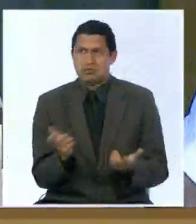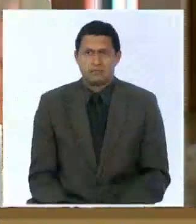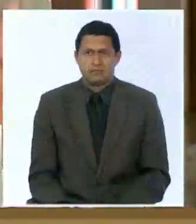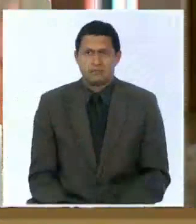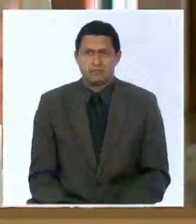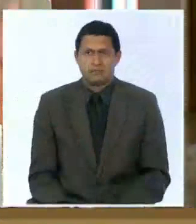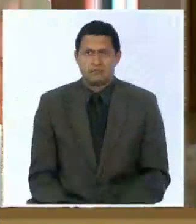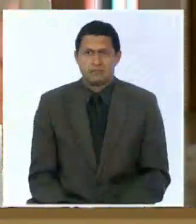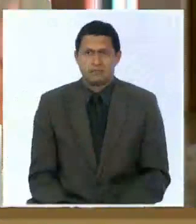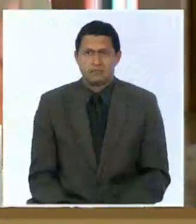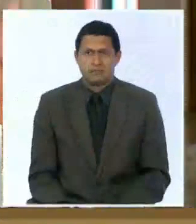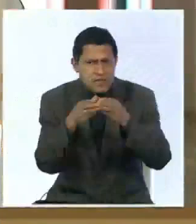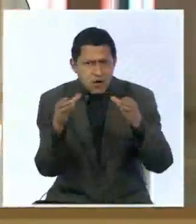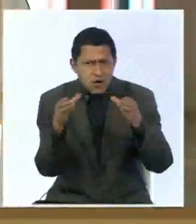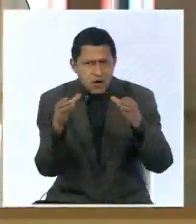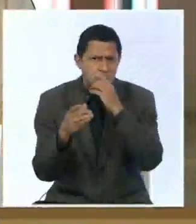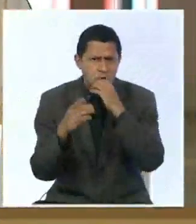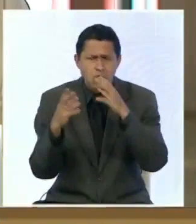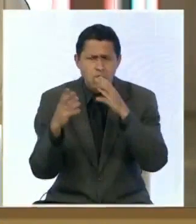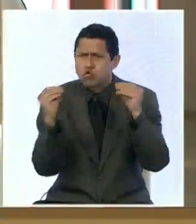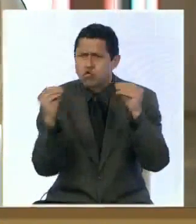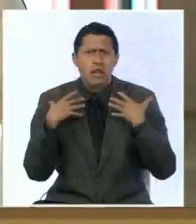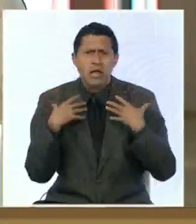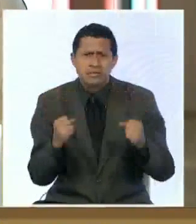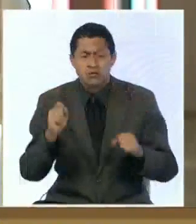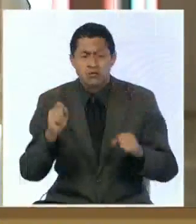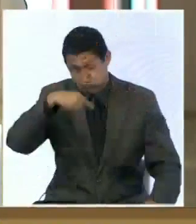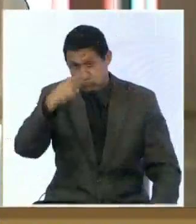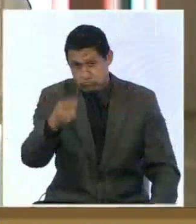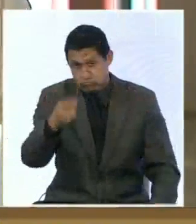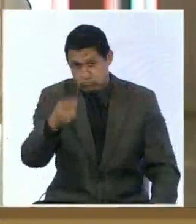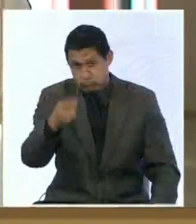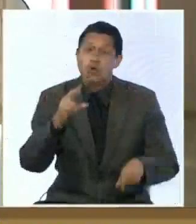este ciclo de reuniones se va a realizar con todo el sector salud luego seguiremos con los médicos posteriormente